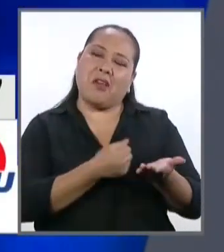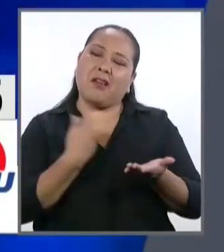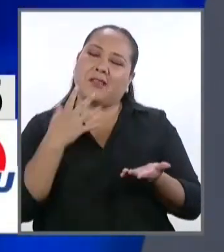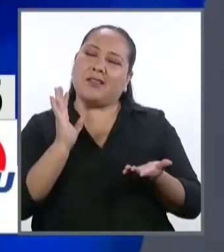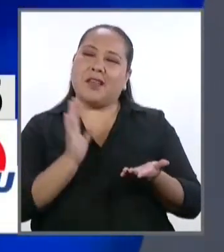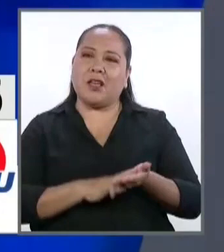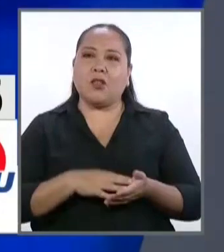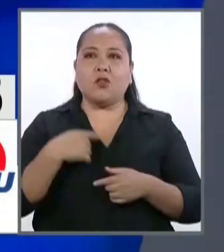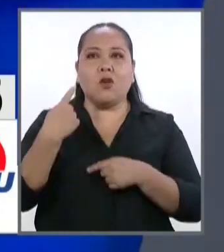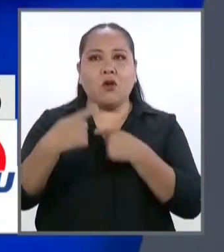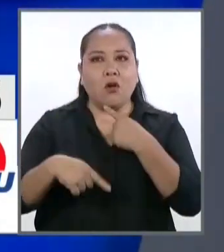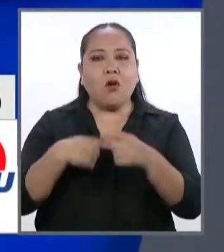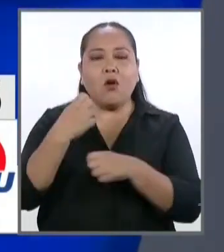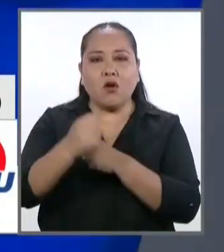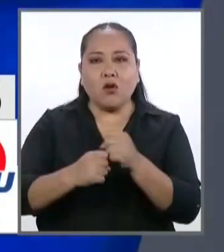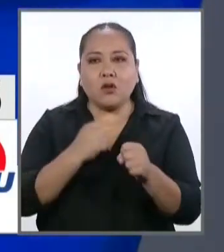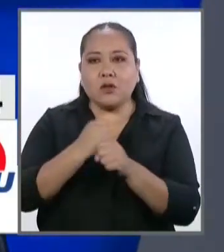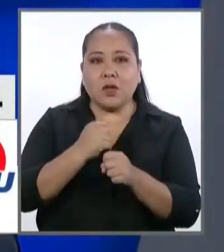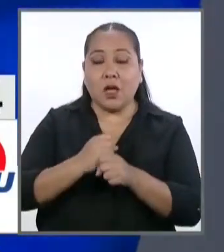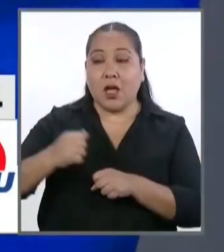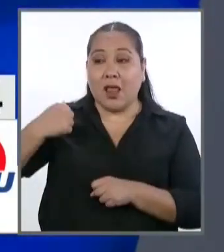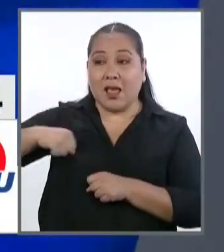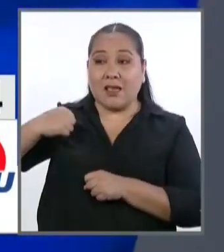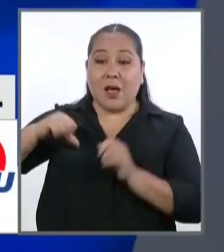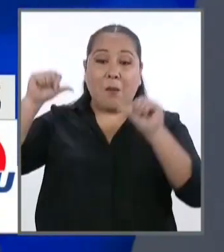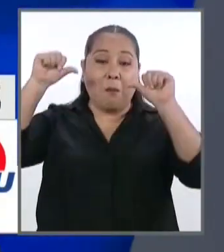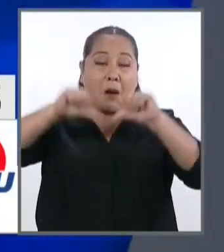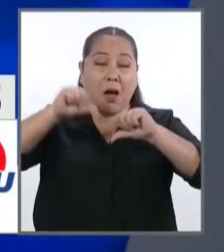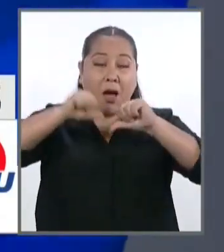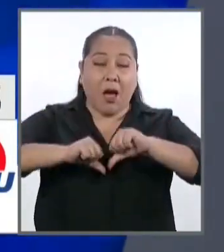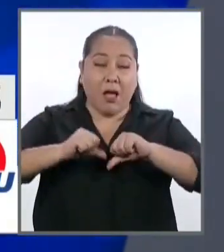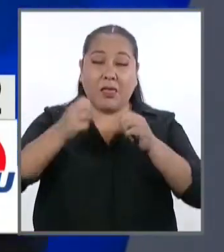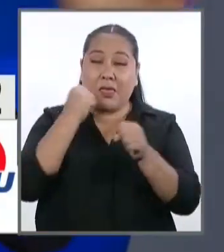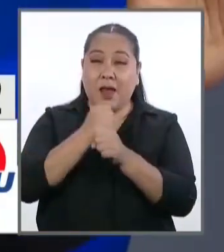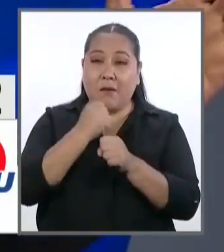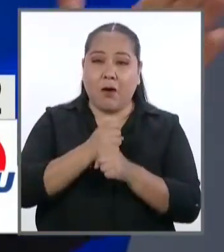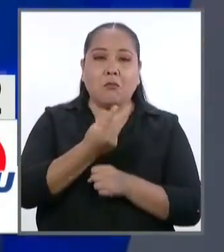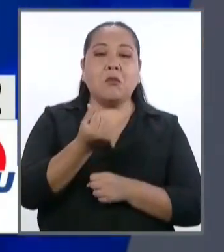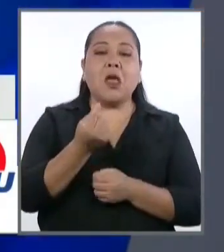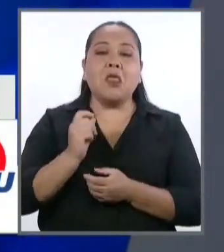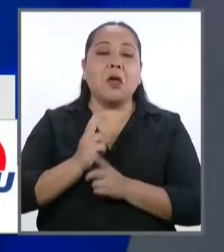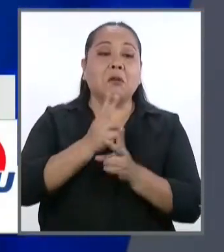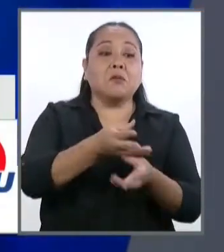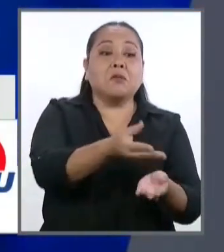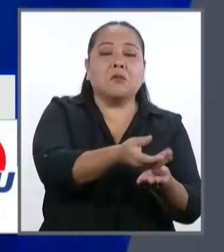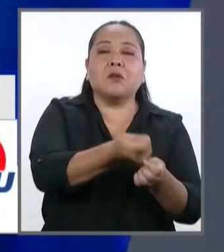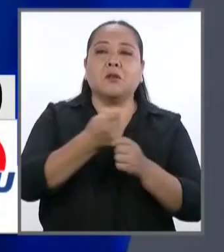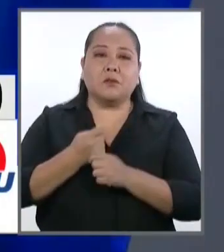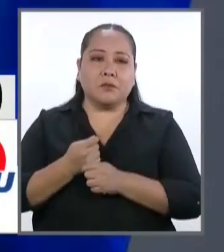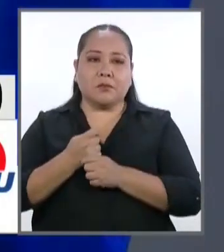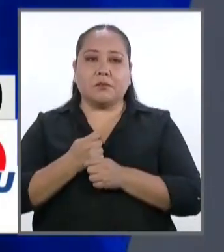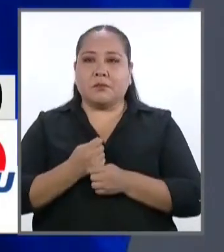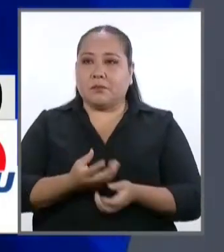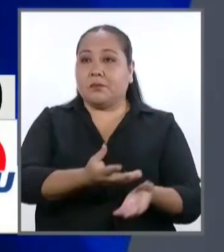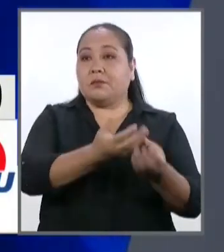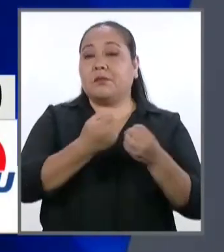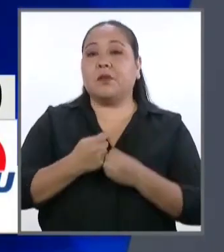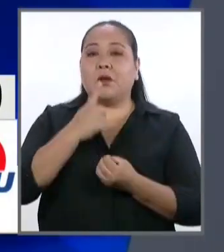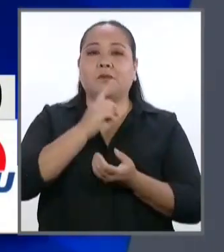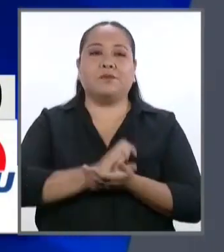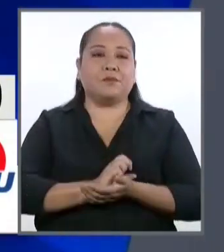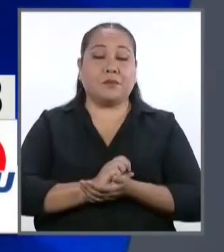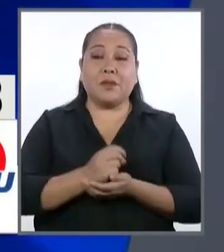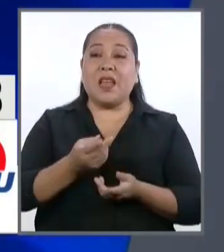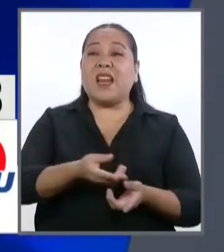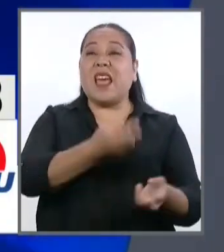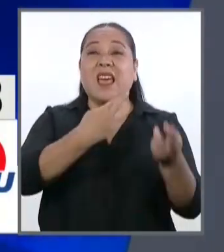Todos los años, los alcaldes, por malas ejecuciones presupuestales, devuelven al MEF, al Ministerio de Economía, 11